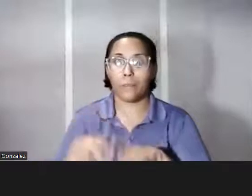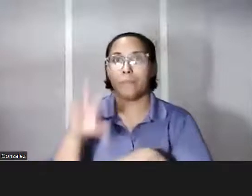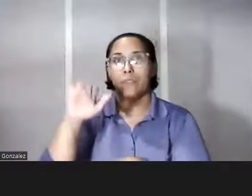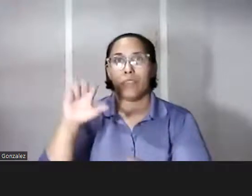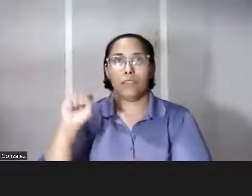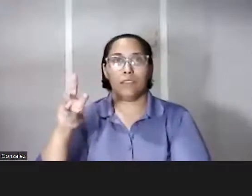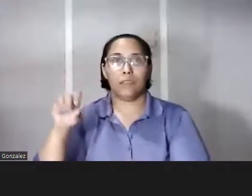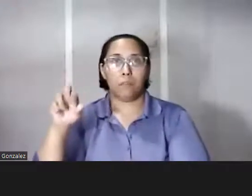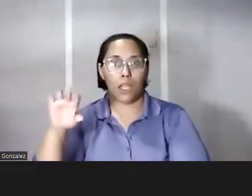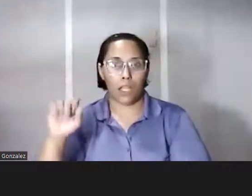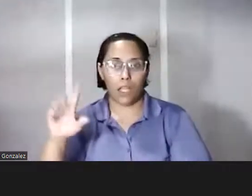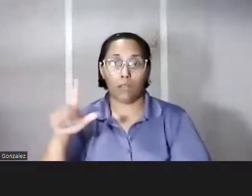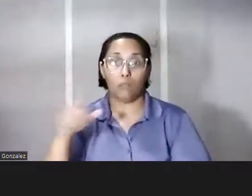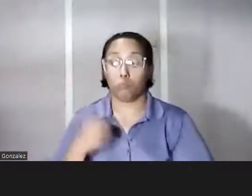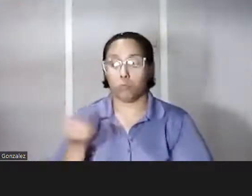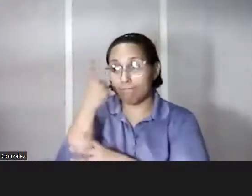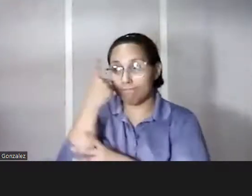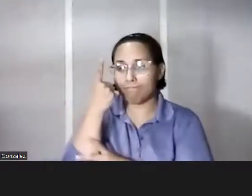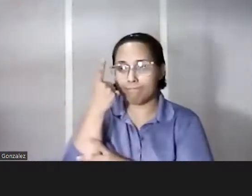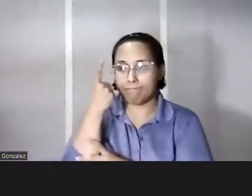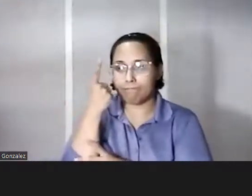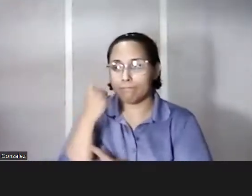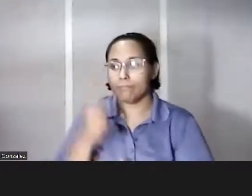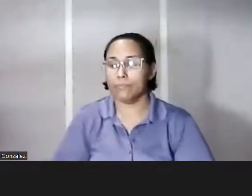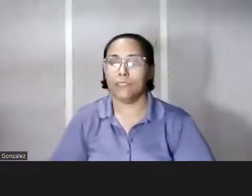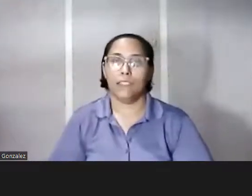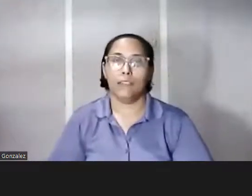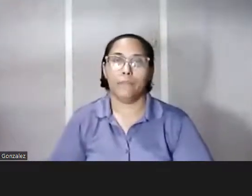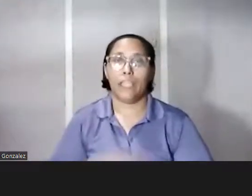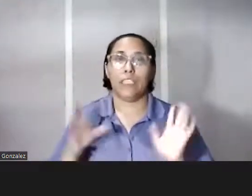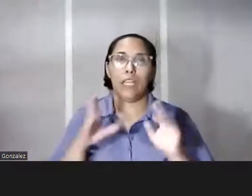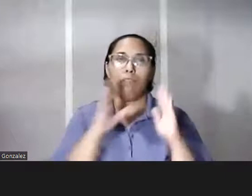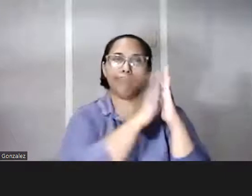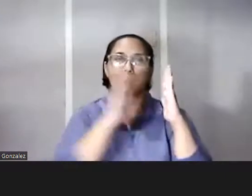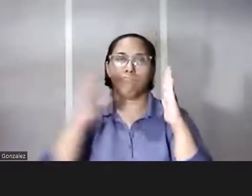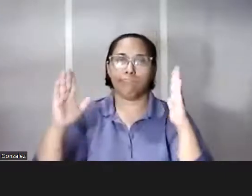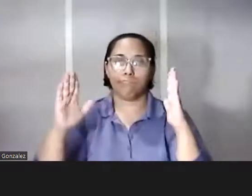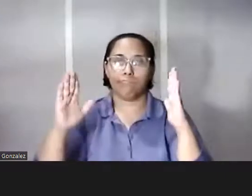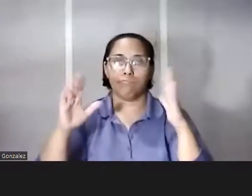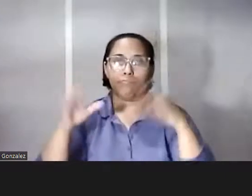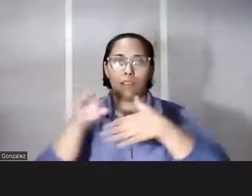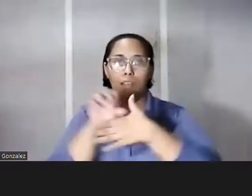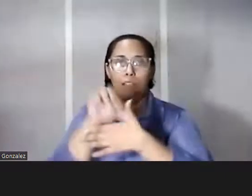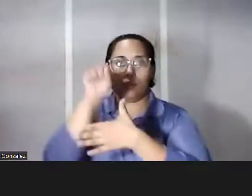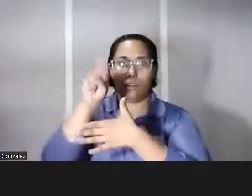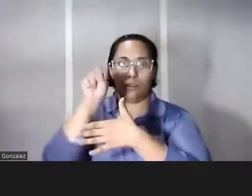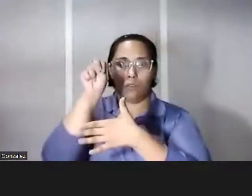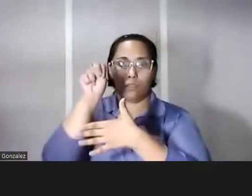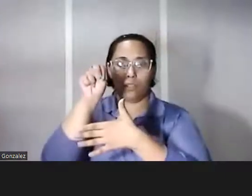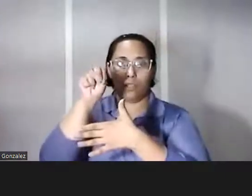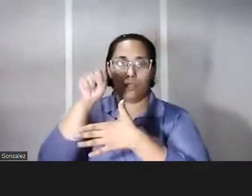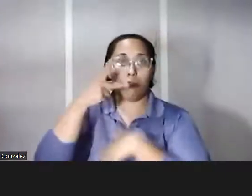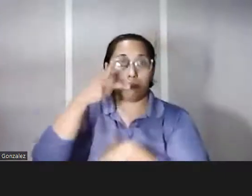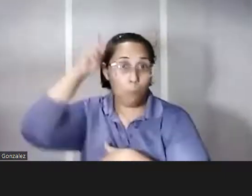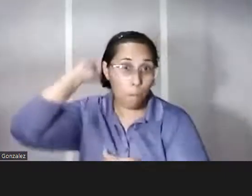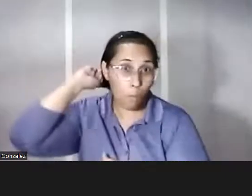yo tengo entendido que está en las librerías de la zona metropolitana en Ponce me parece que en